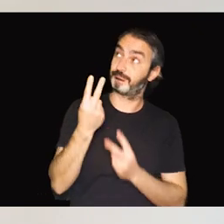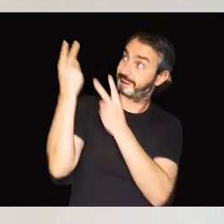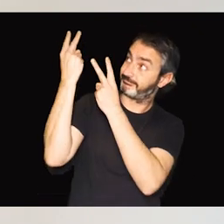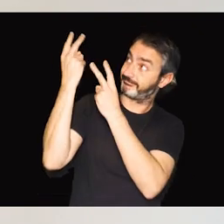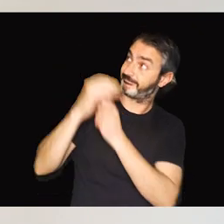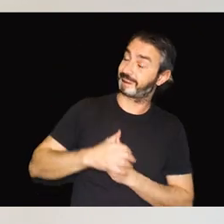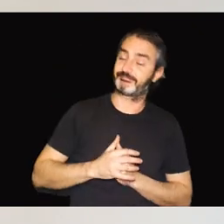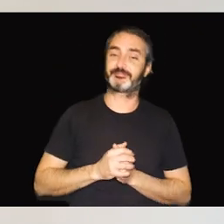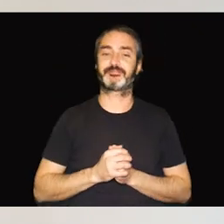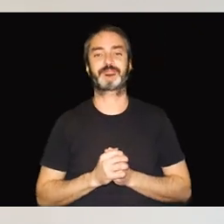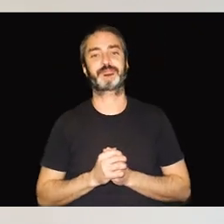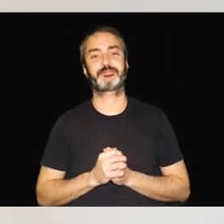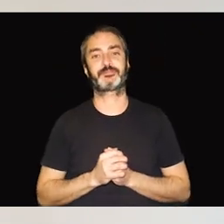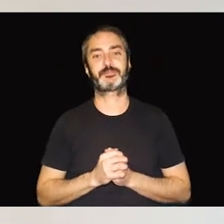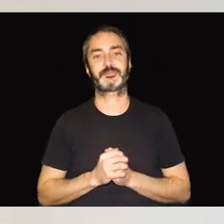este.